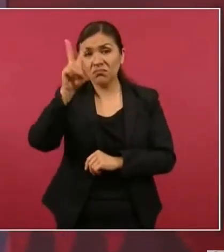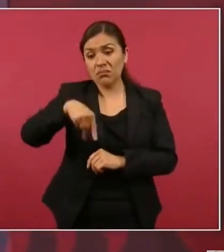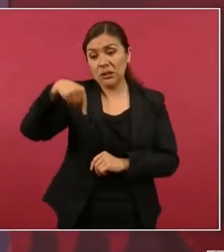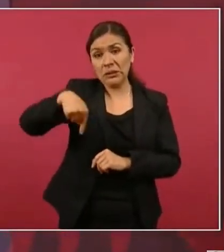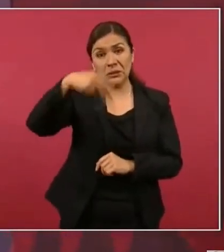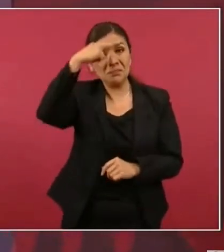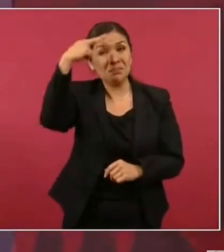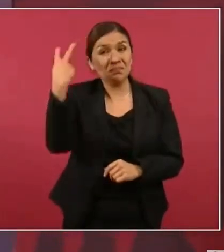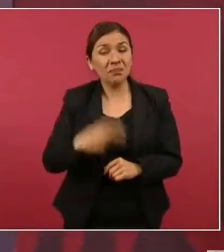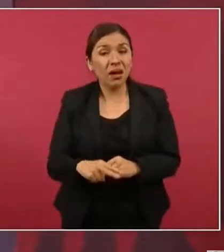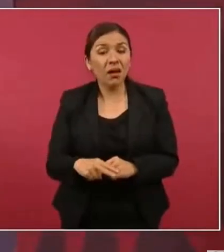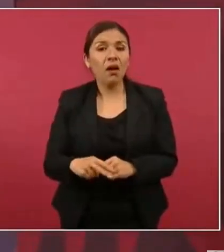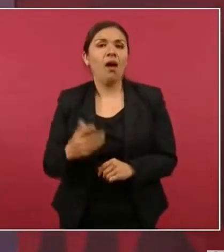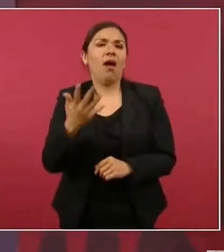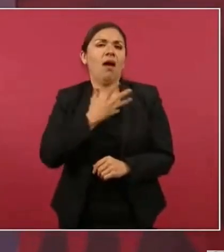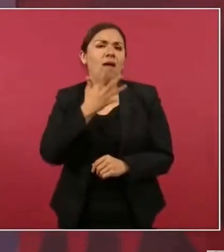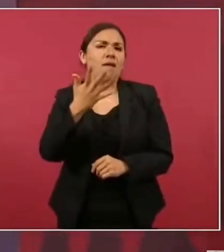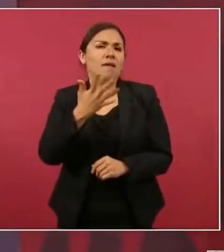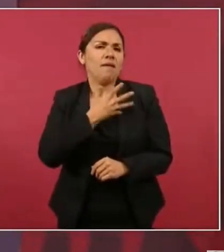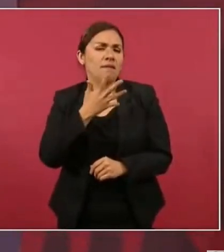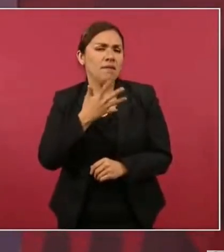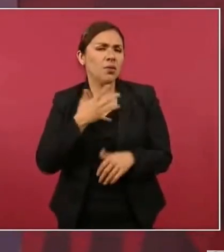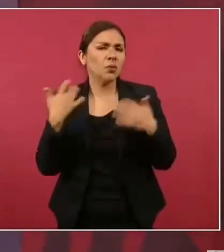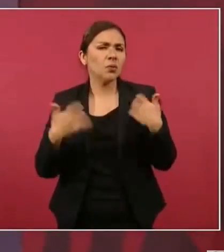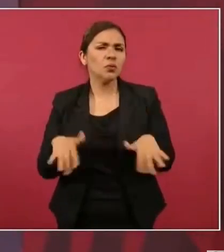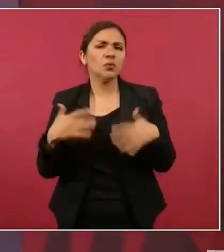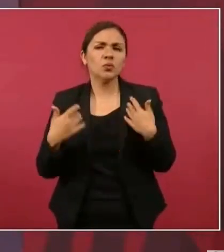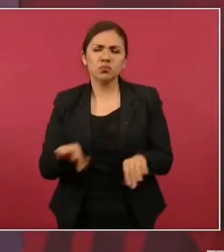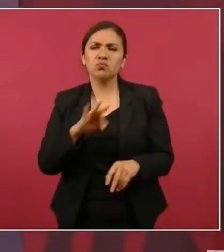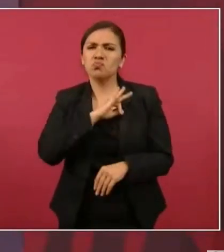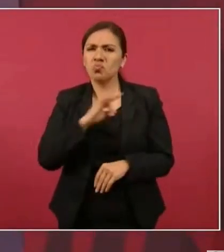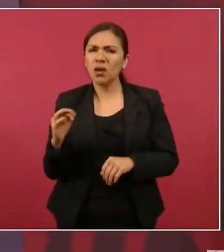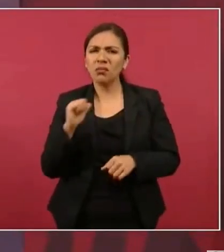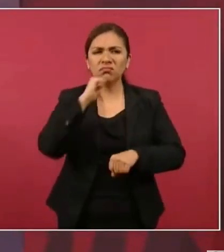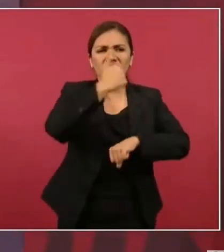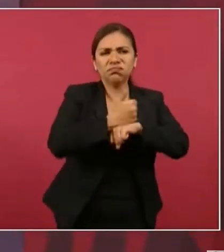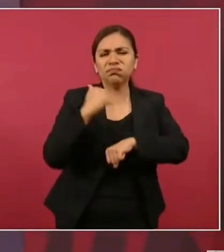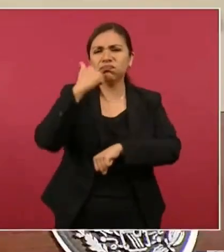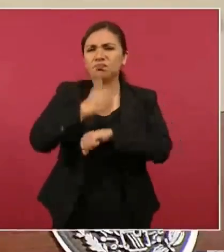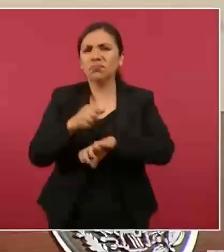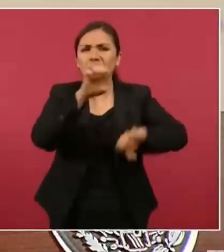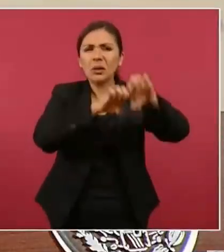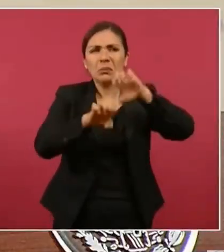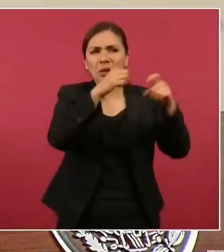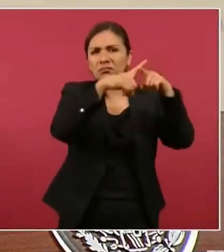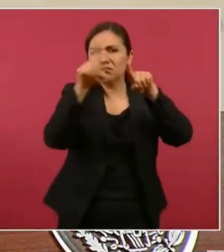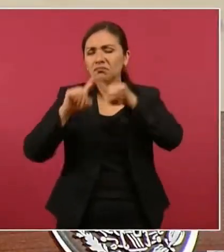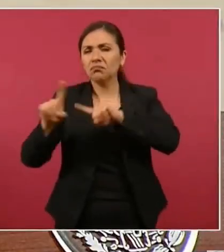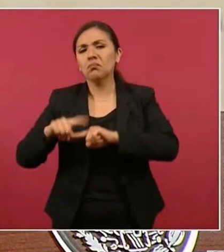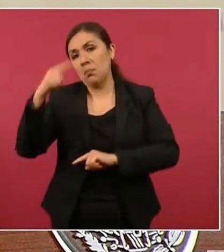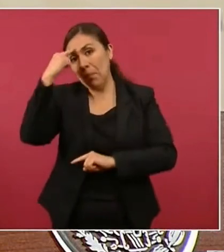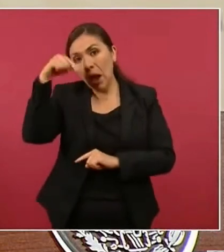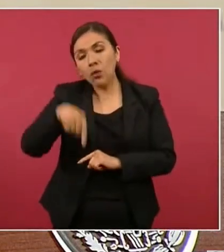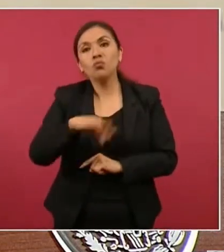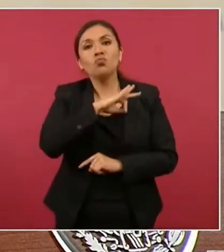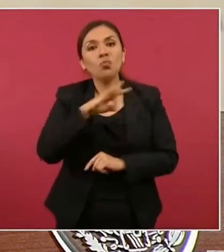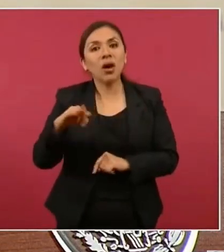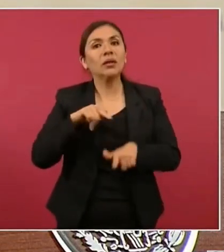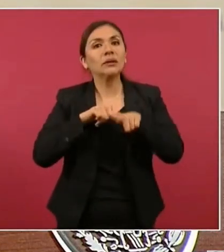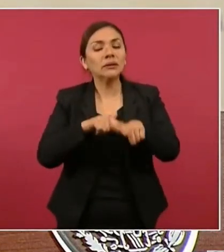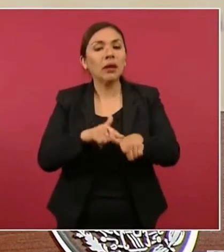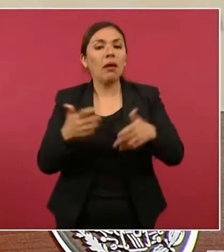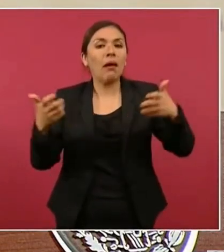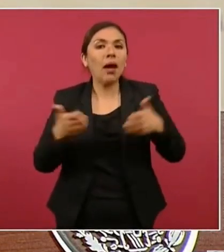tiene mucho potencial para que se